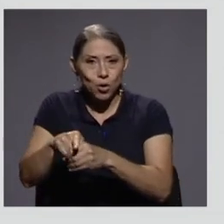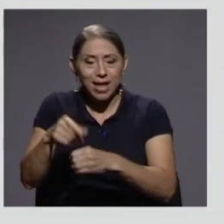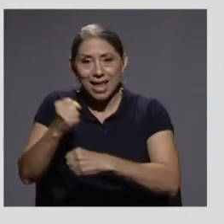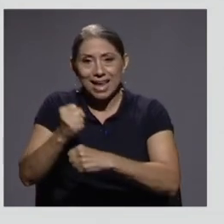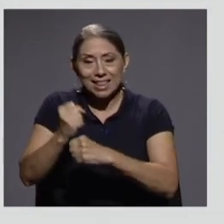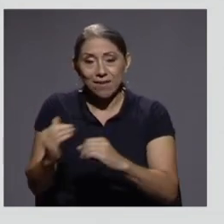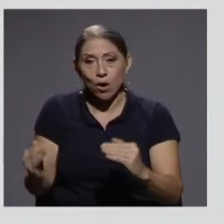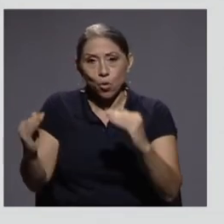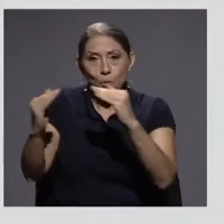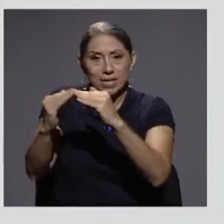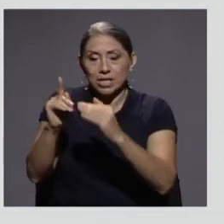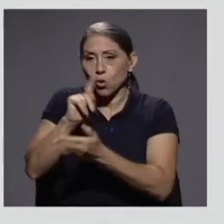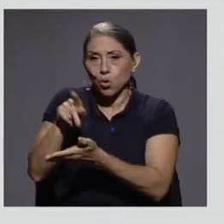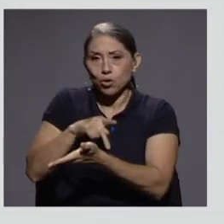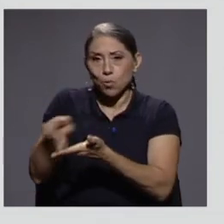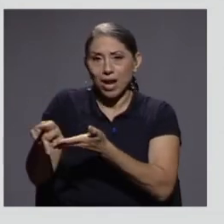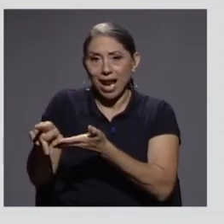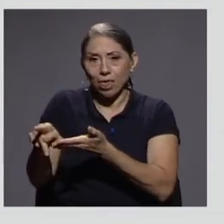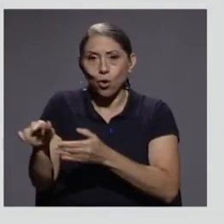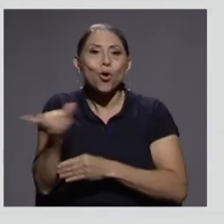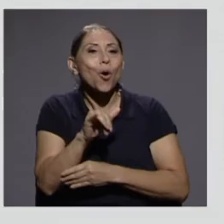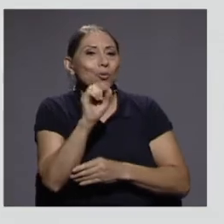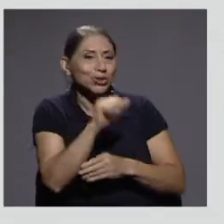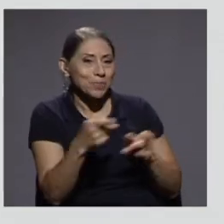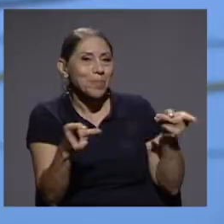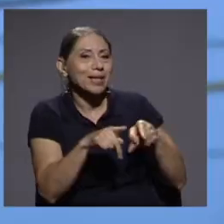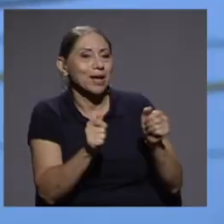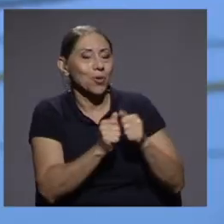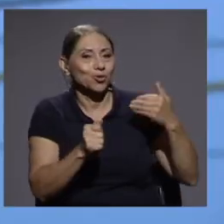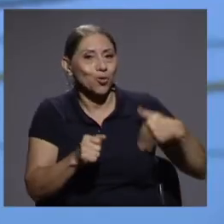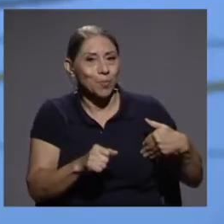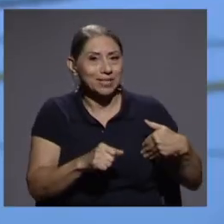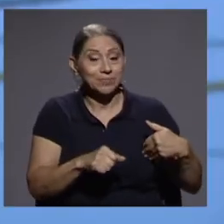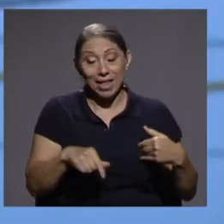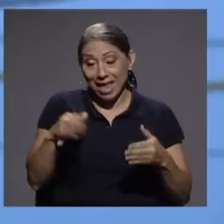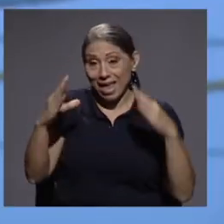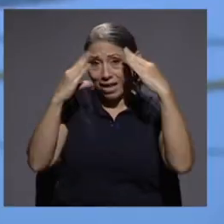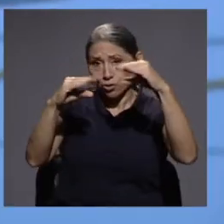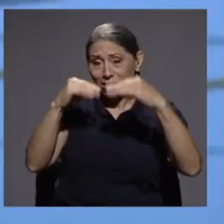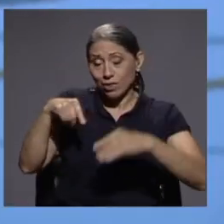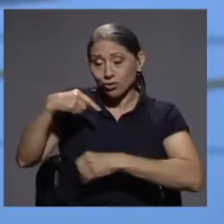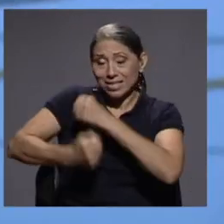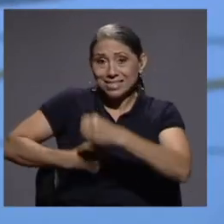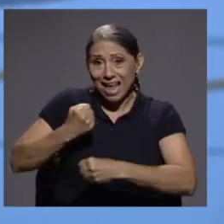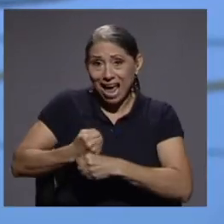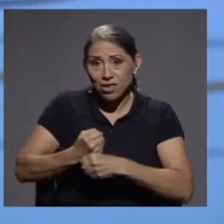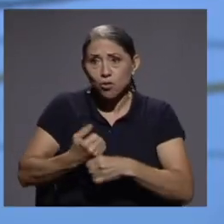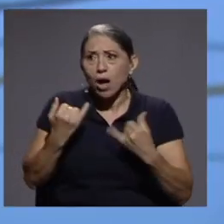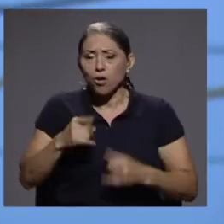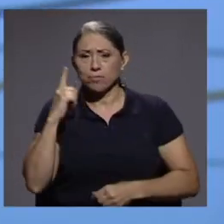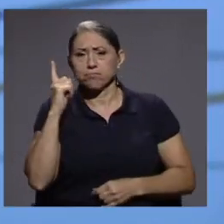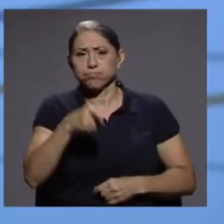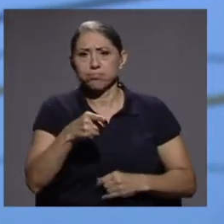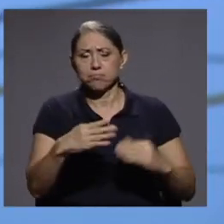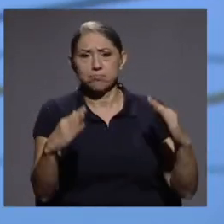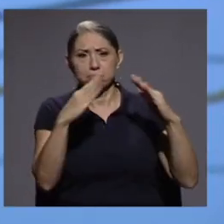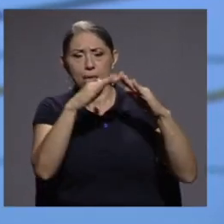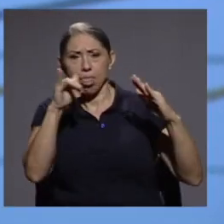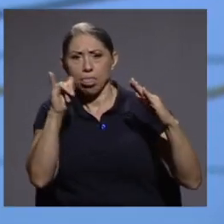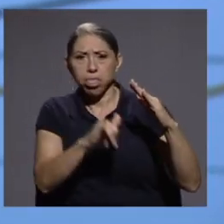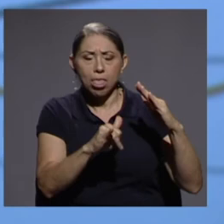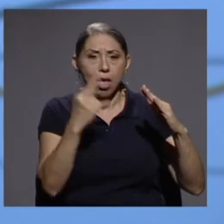remunerado. Y con datos del 2020, es decir, de este año, debido al confinamiento en los hogares por la